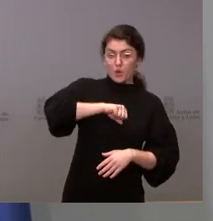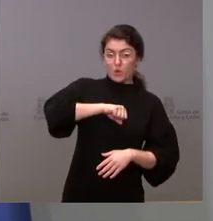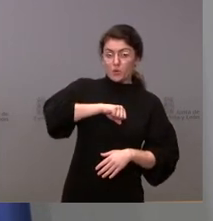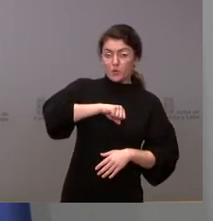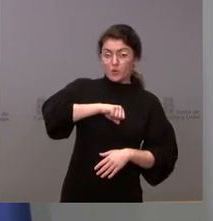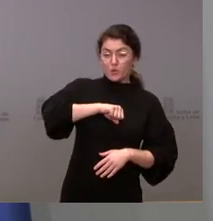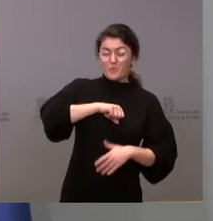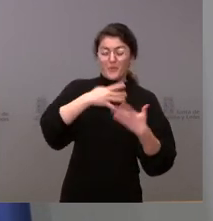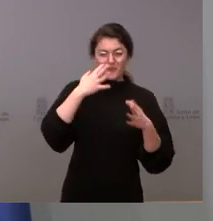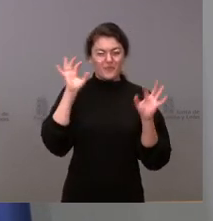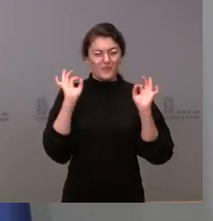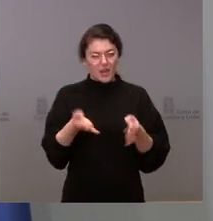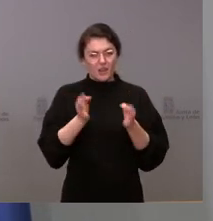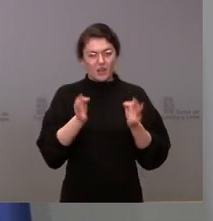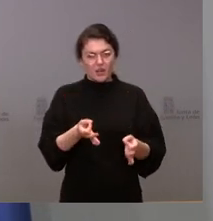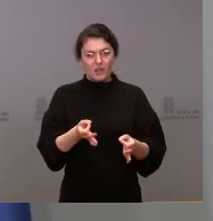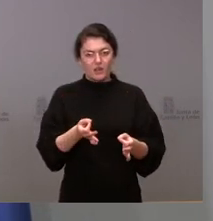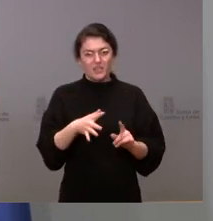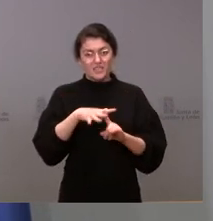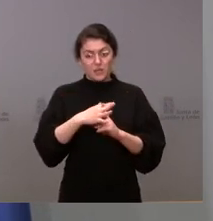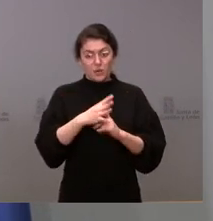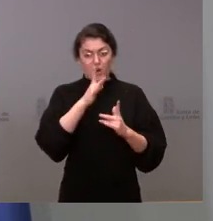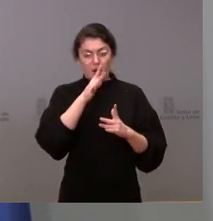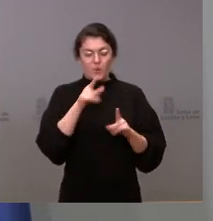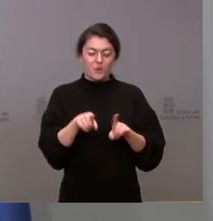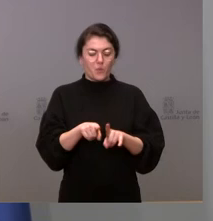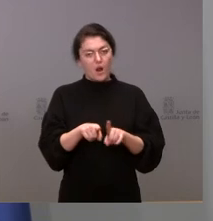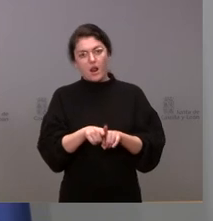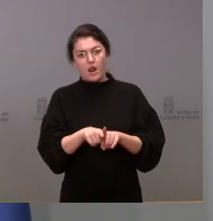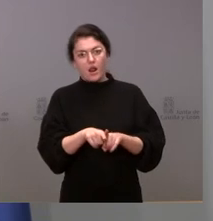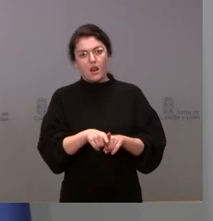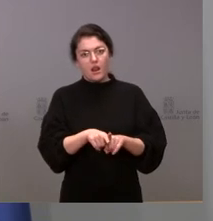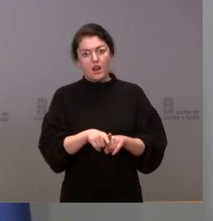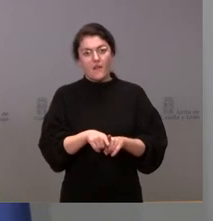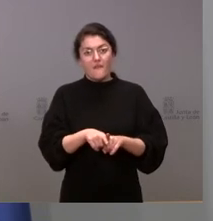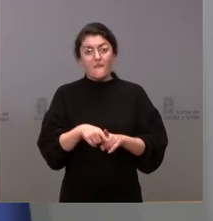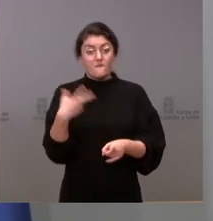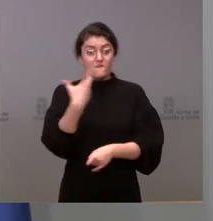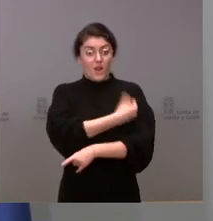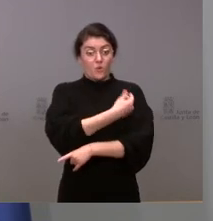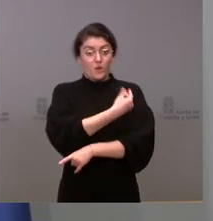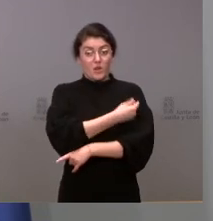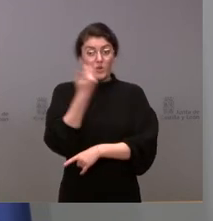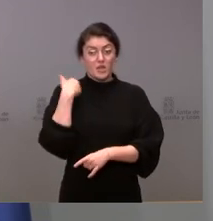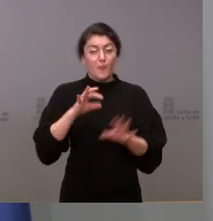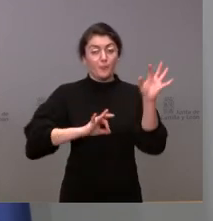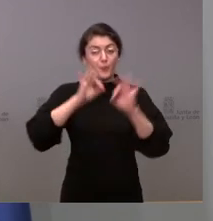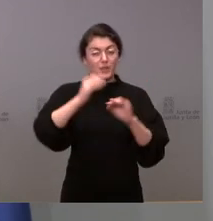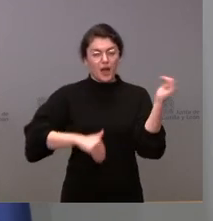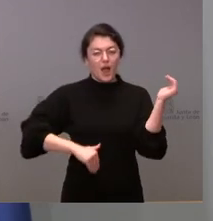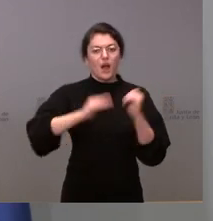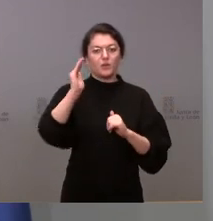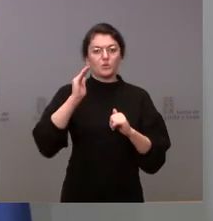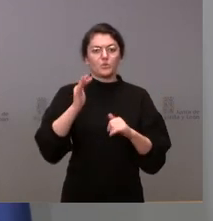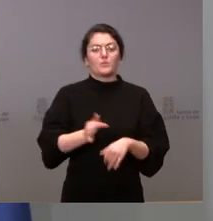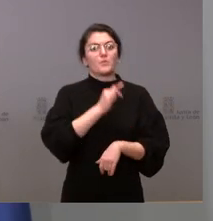circunstancias estamos hablando también de que el nivel de vacunación es muy alto y que la incidencia hospitalaria de